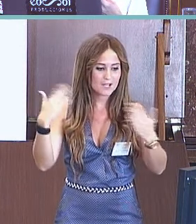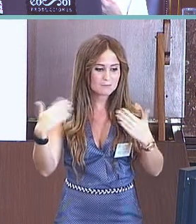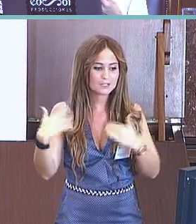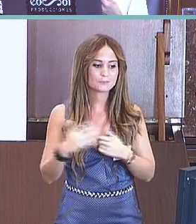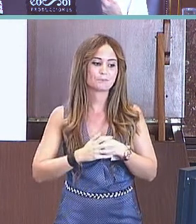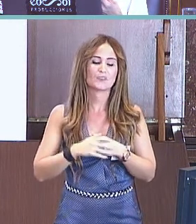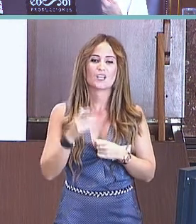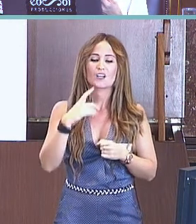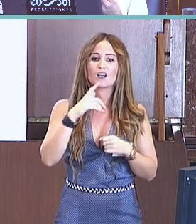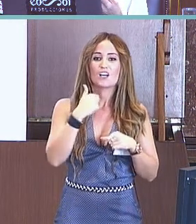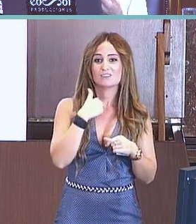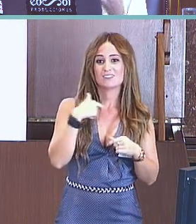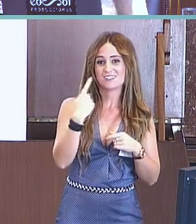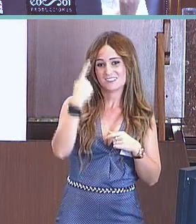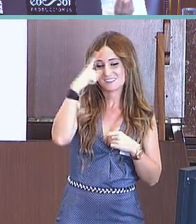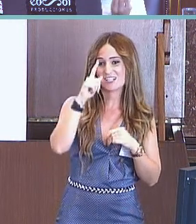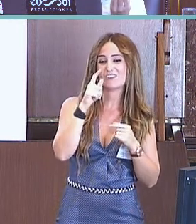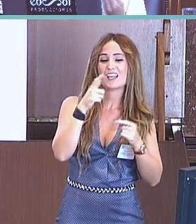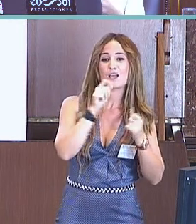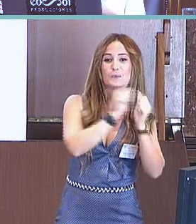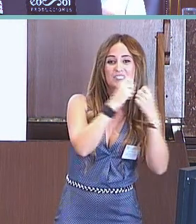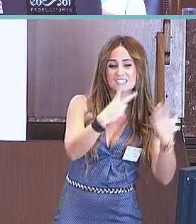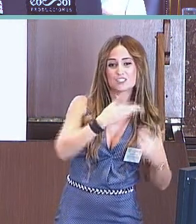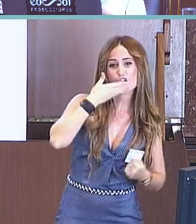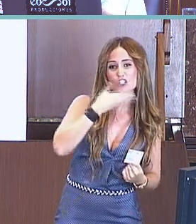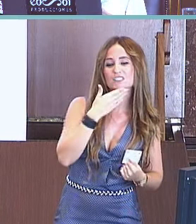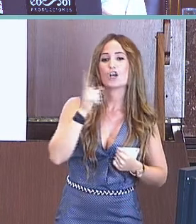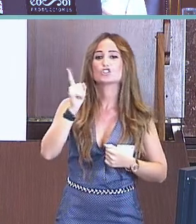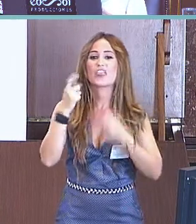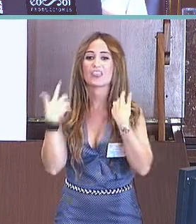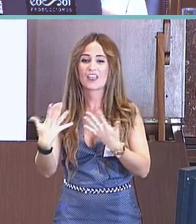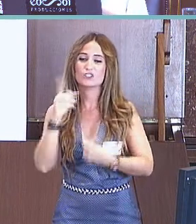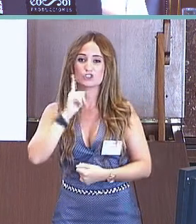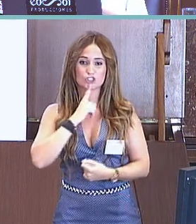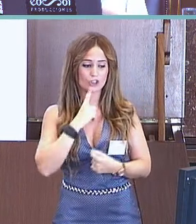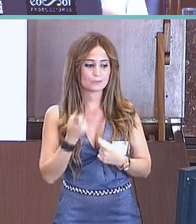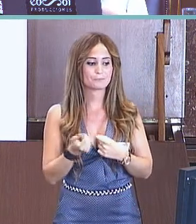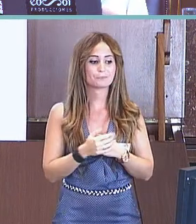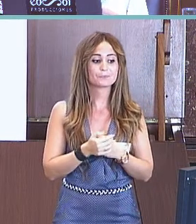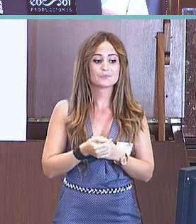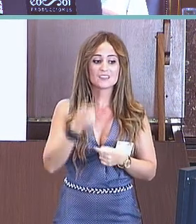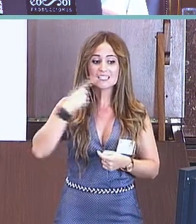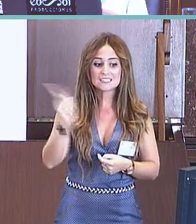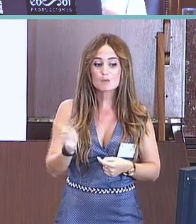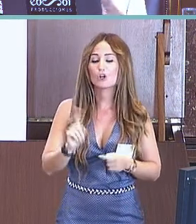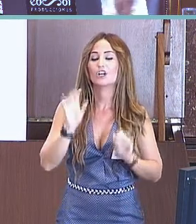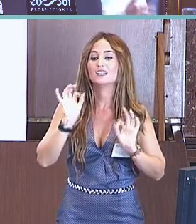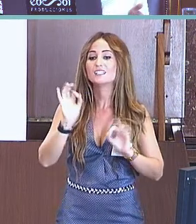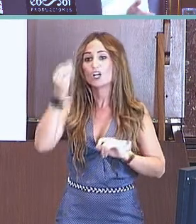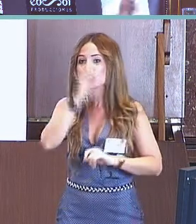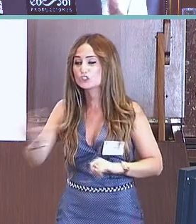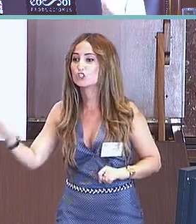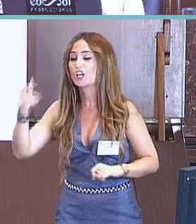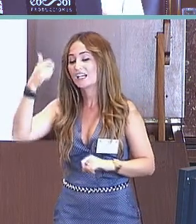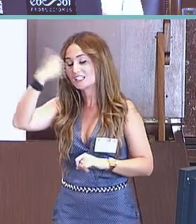tenemos 37 participantes, solo 10 de ellos son sordos. Tampoco se encuentra diferencia entre